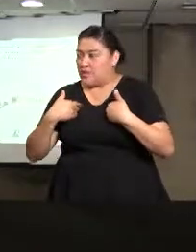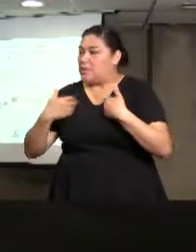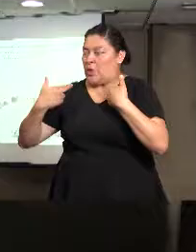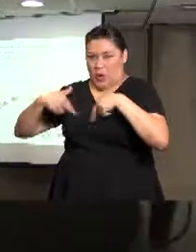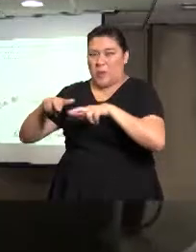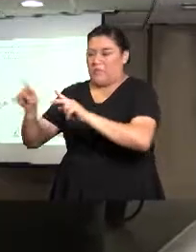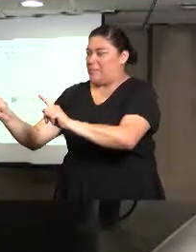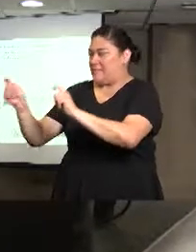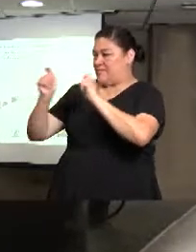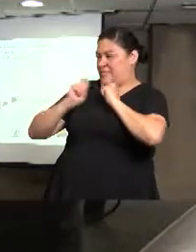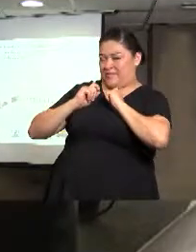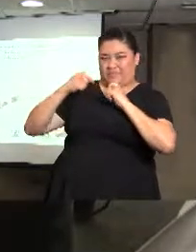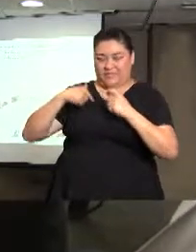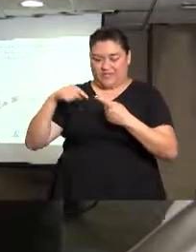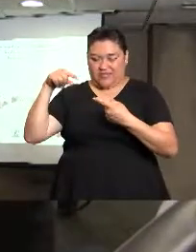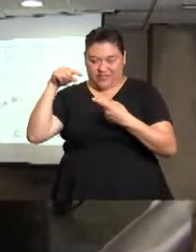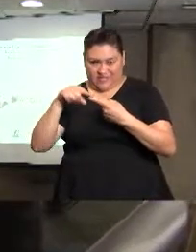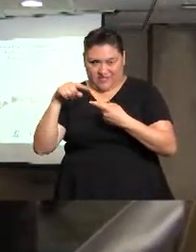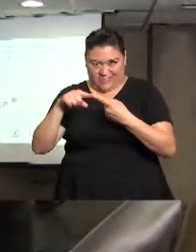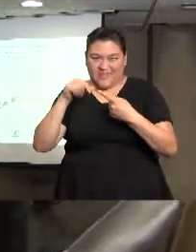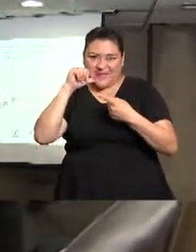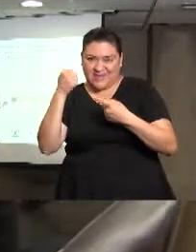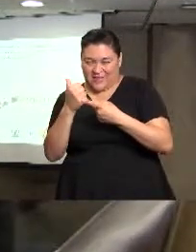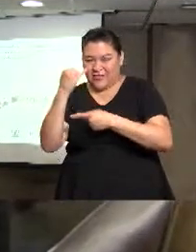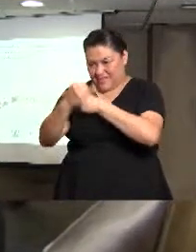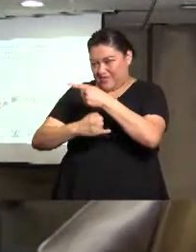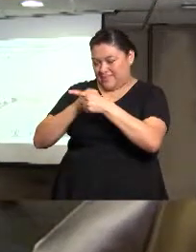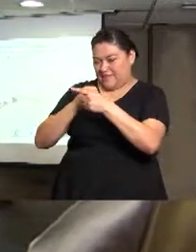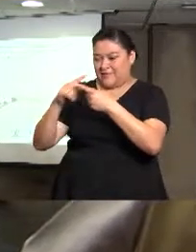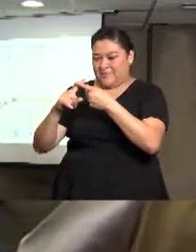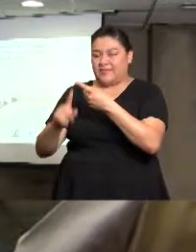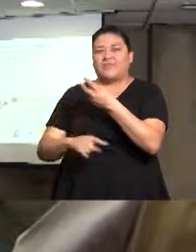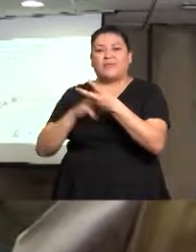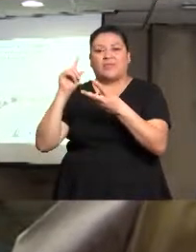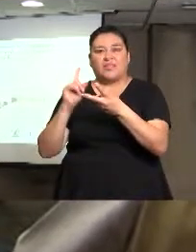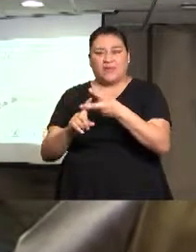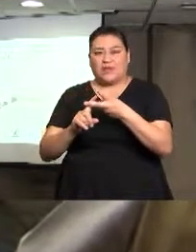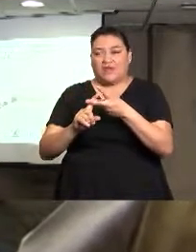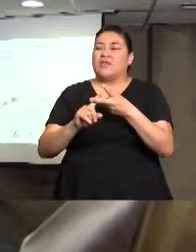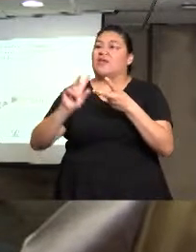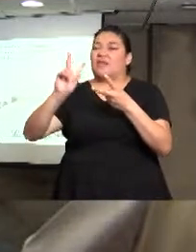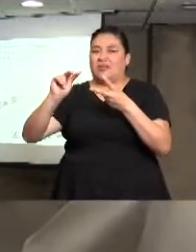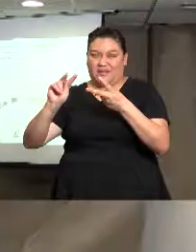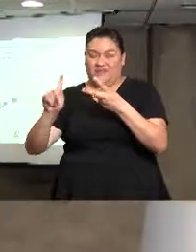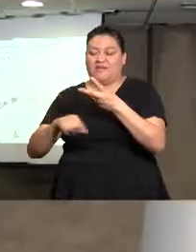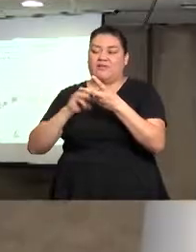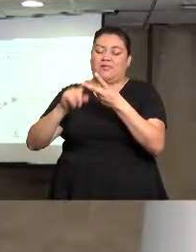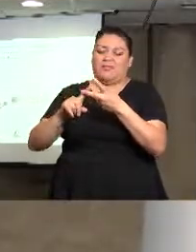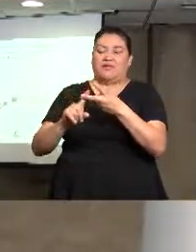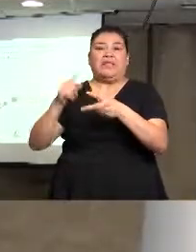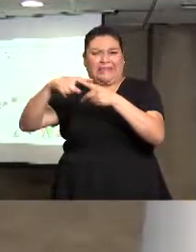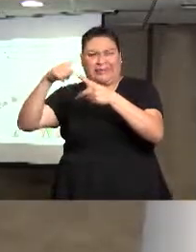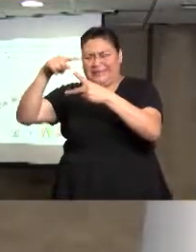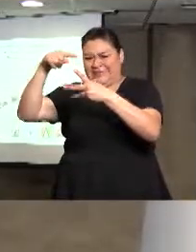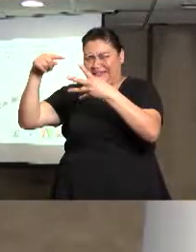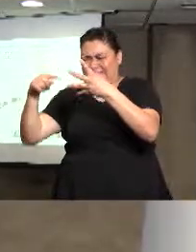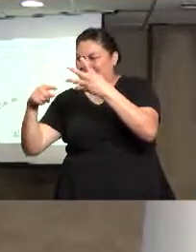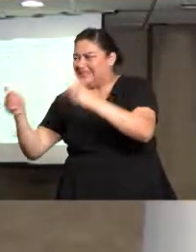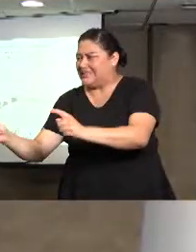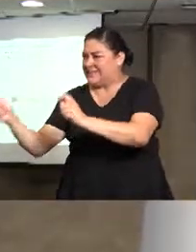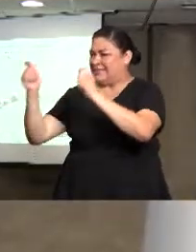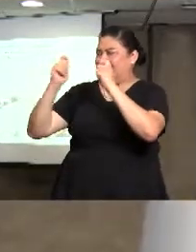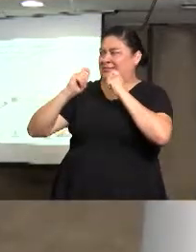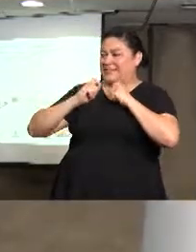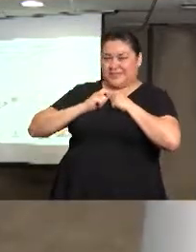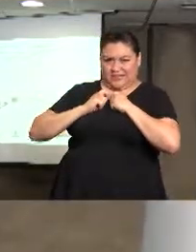organizaciones como 27 Million, como MTV Exit, que todos estos que se